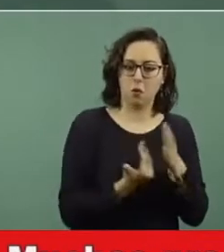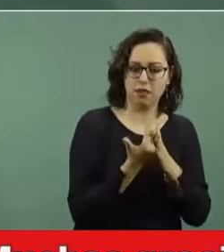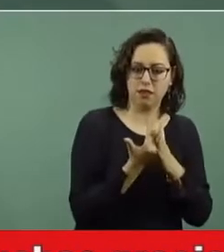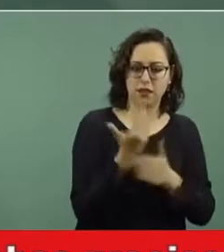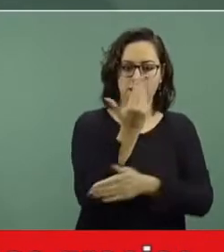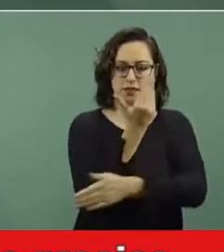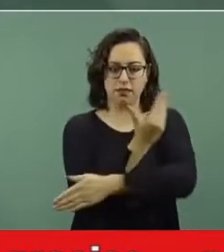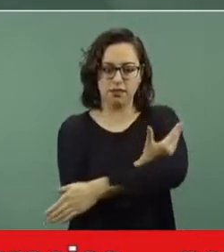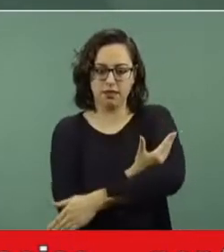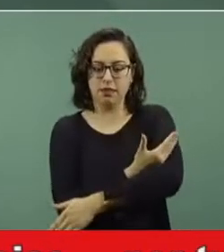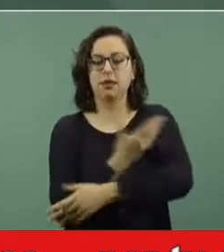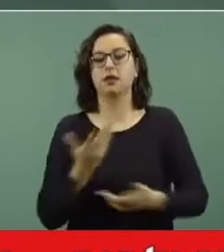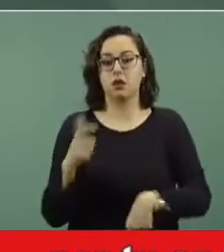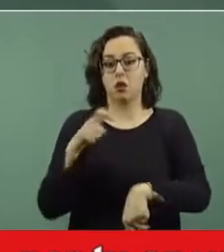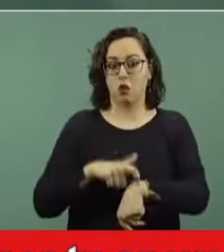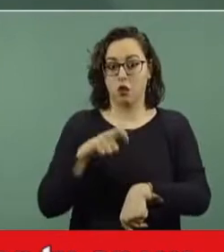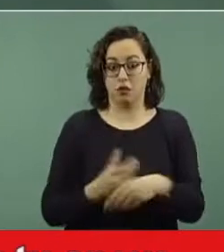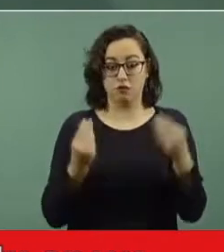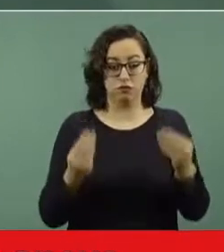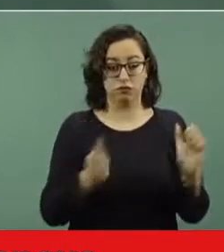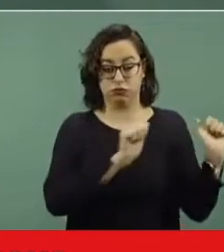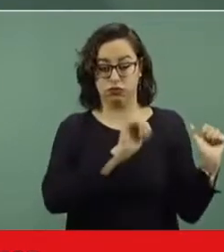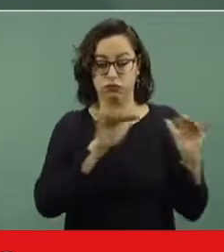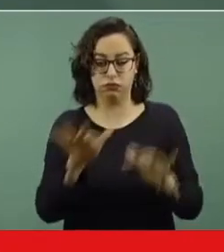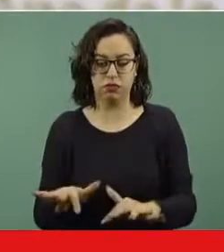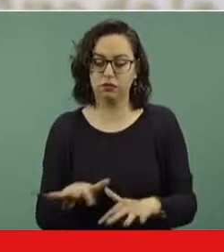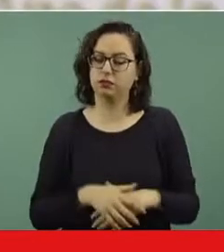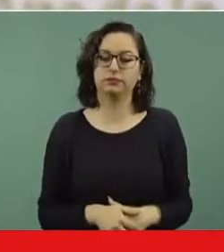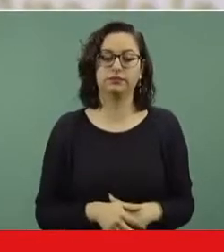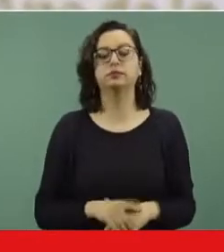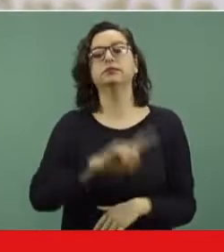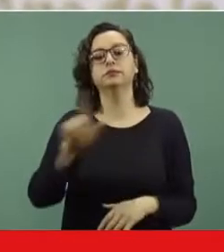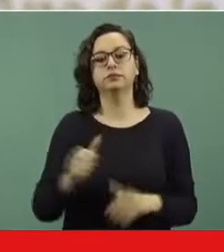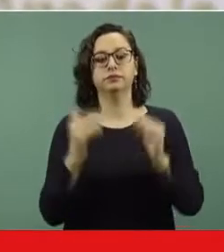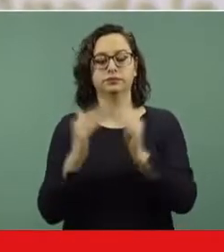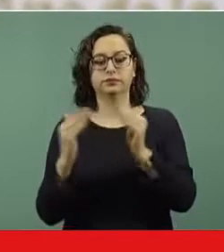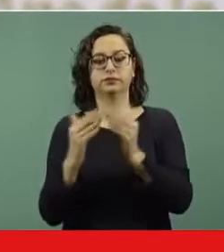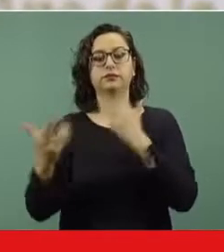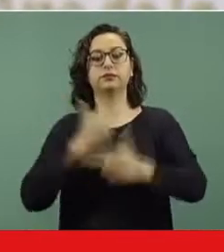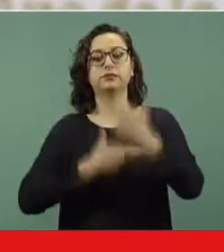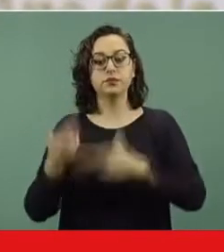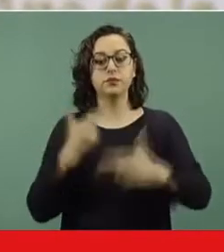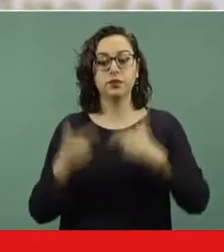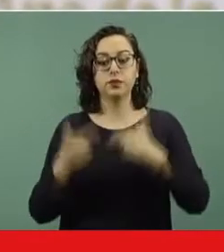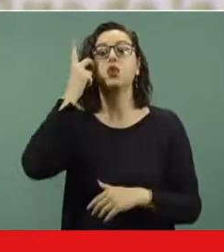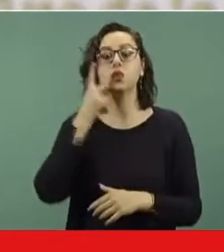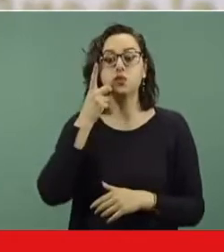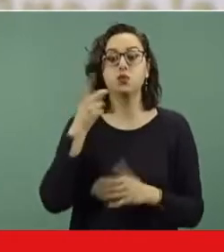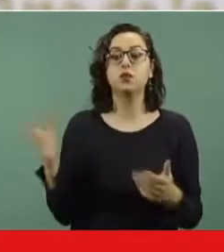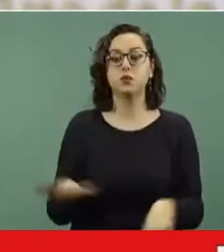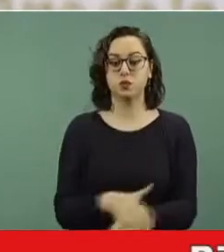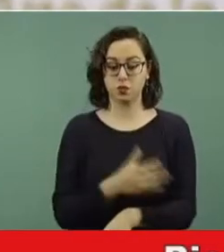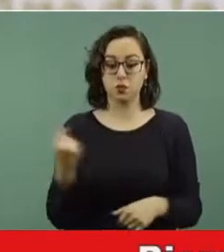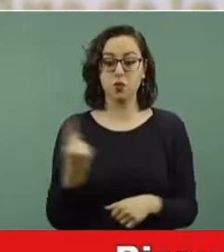que son en los horarios pico, en los horarios preferentes. Y la idea de regresar a dormir a casa es particularmente por